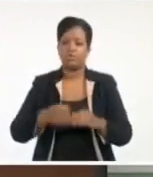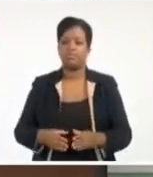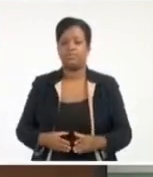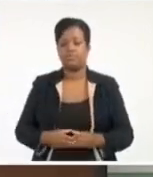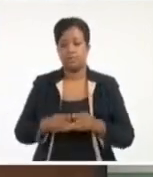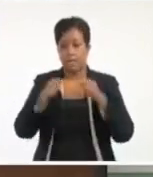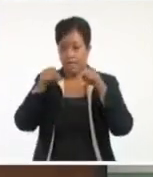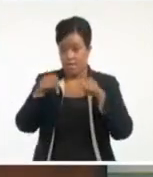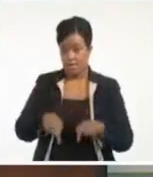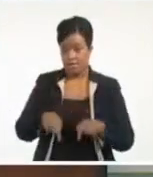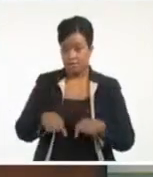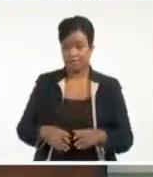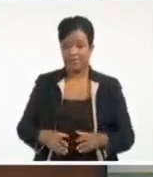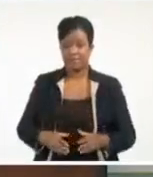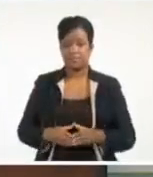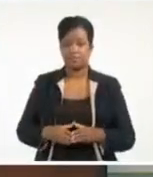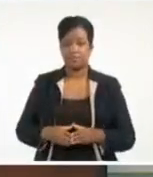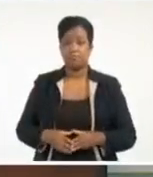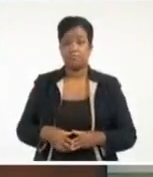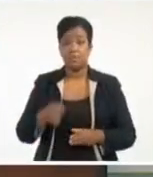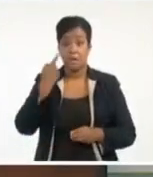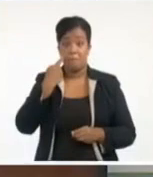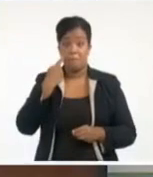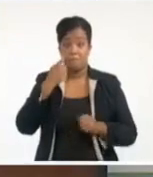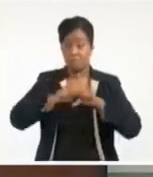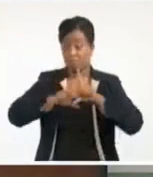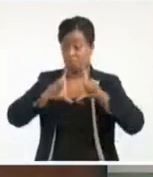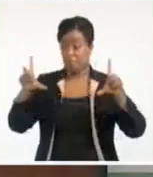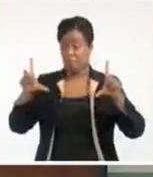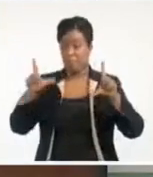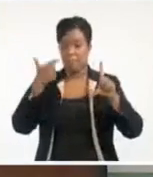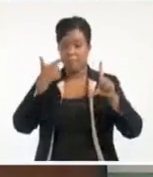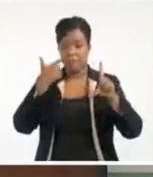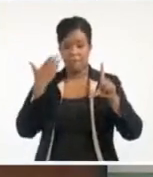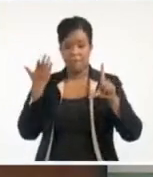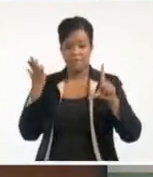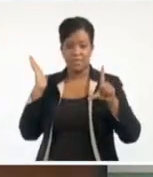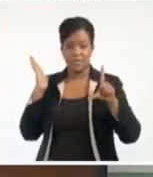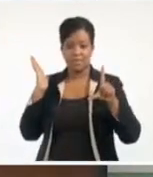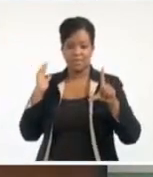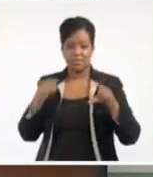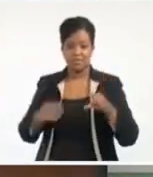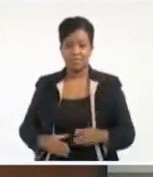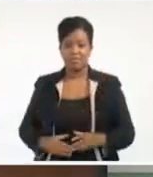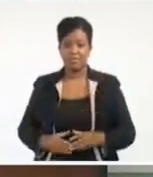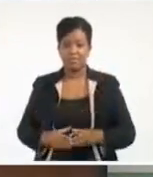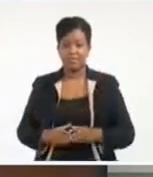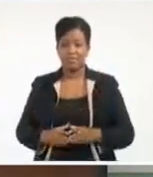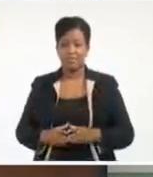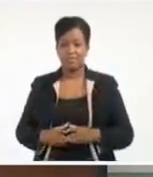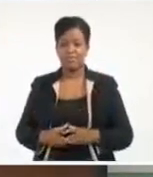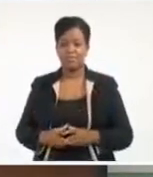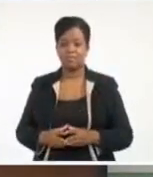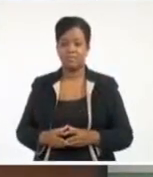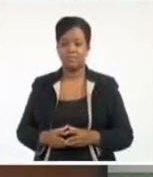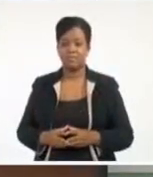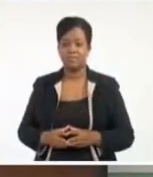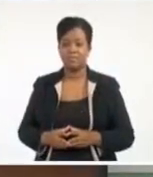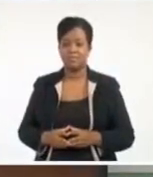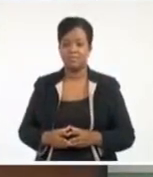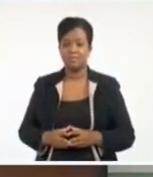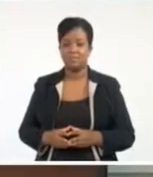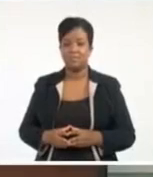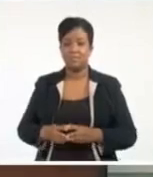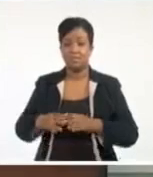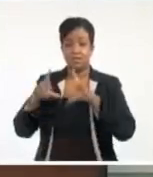Y miren aquí la imagen del satélite, la última secuencia. Tenemos aquí a Elsa. Elsa